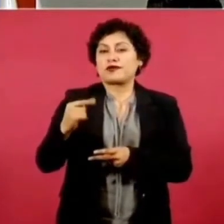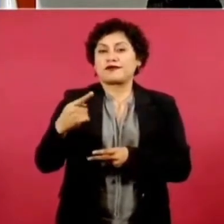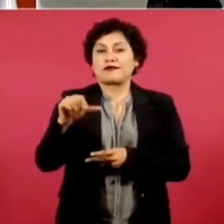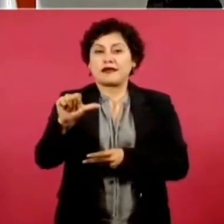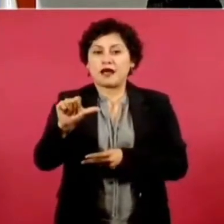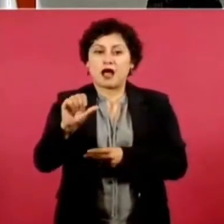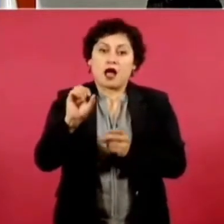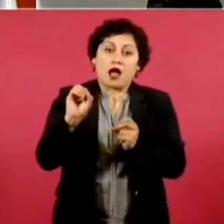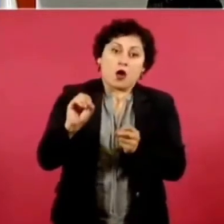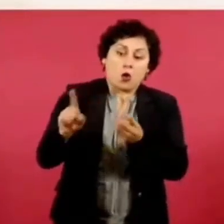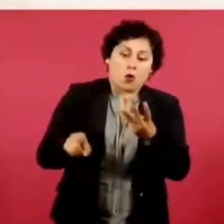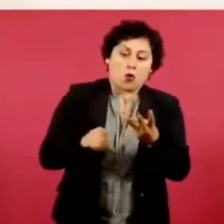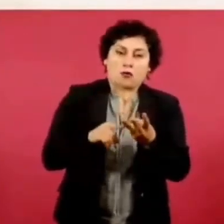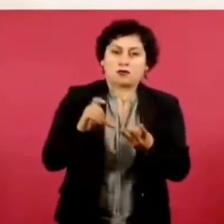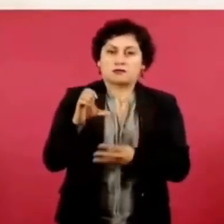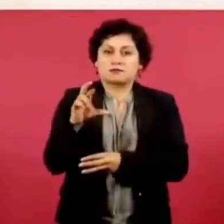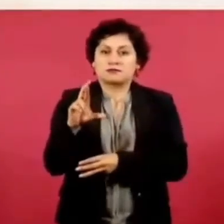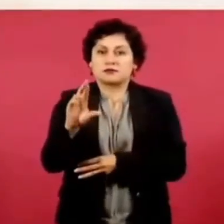o sea,